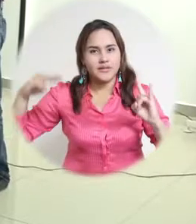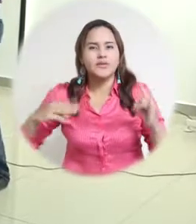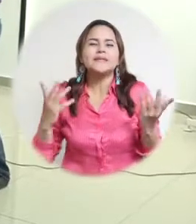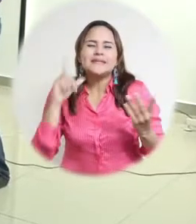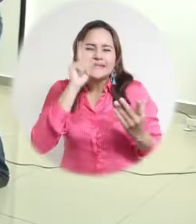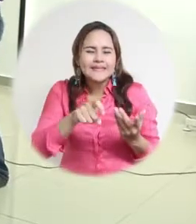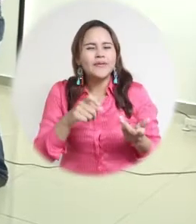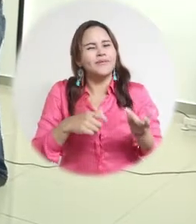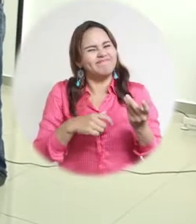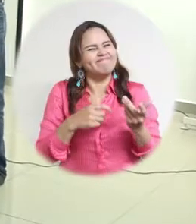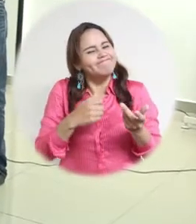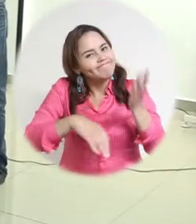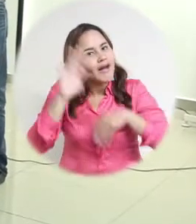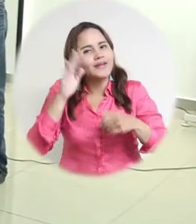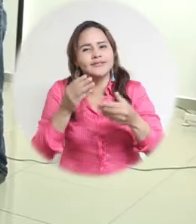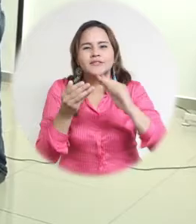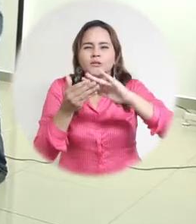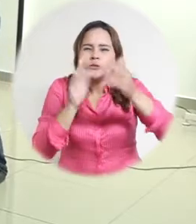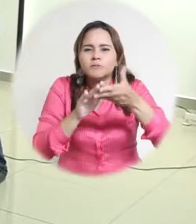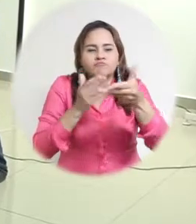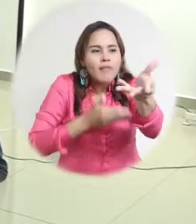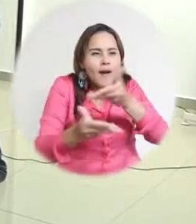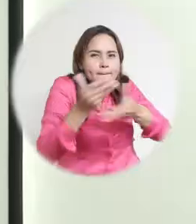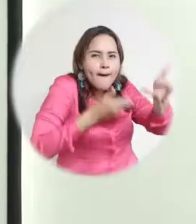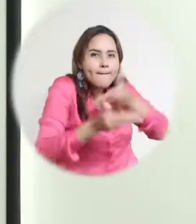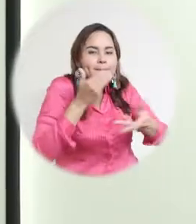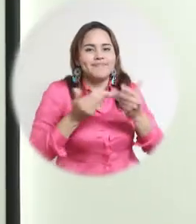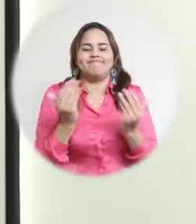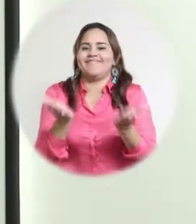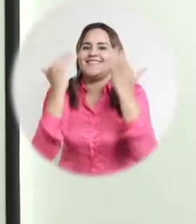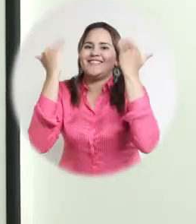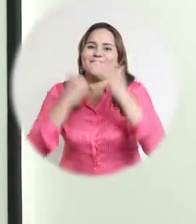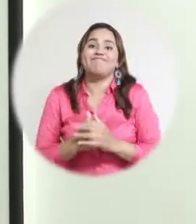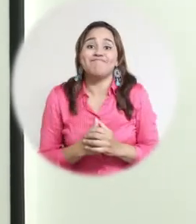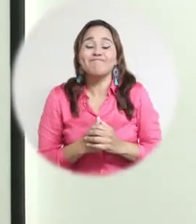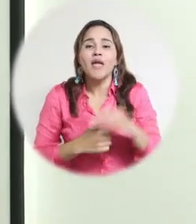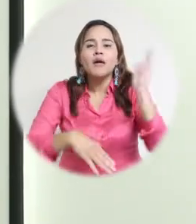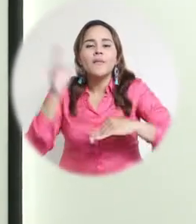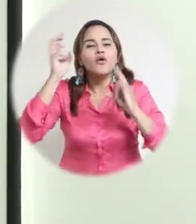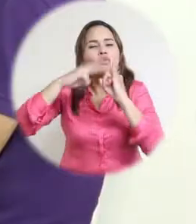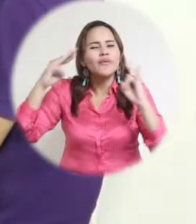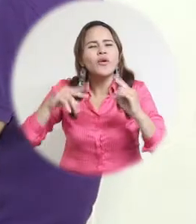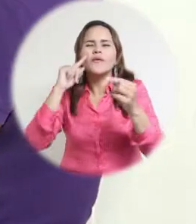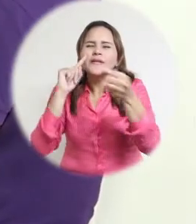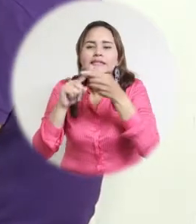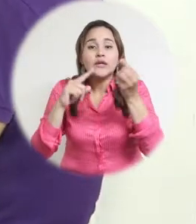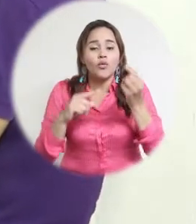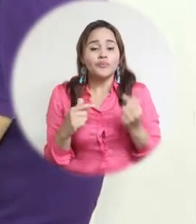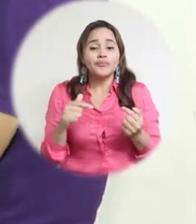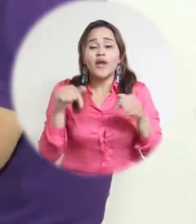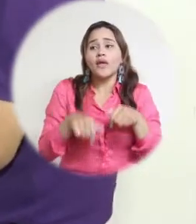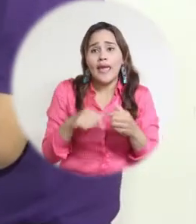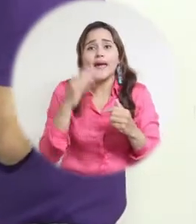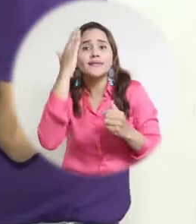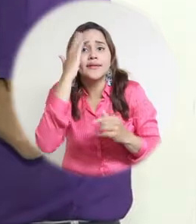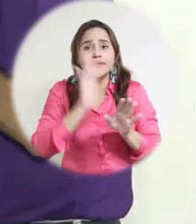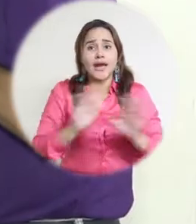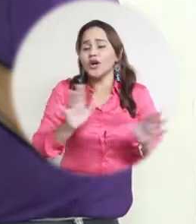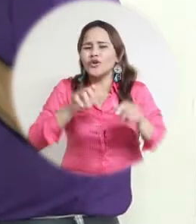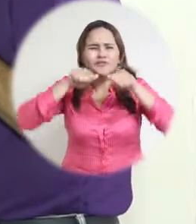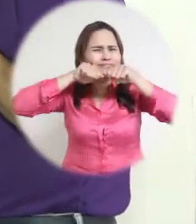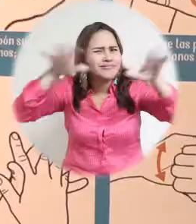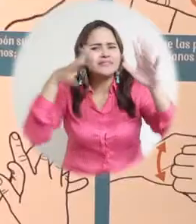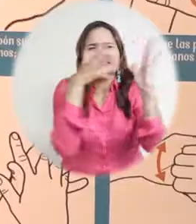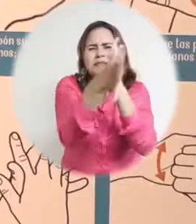interactúa con ciertas comunidades y yo pienso que la Universidad Magdalena lo que tiene que tratar es de llevar esta información a esas